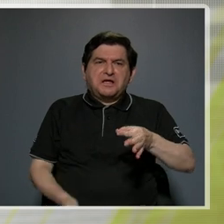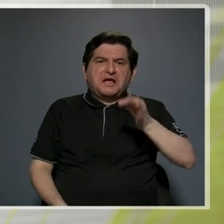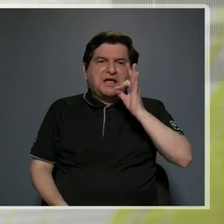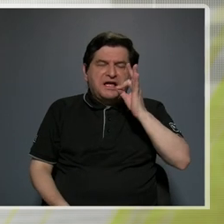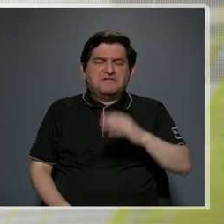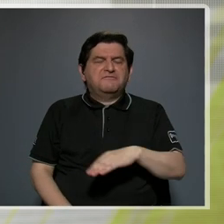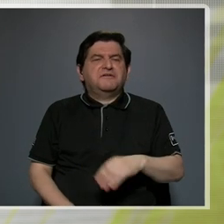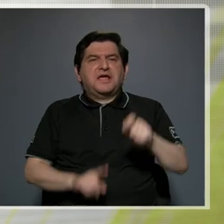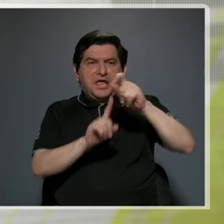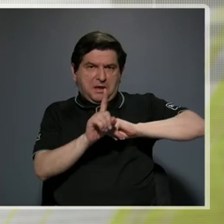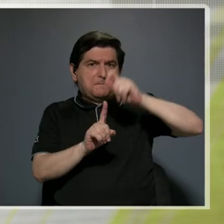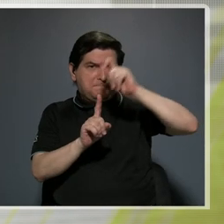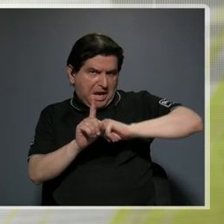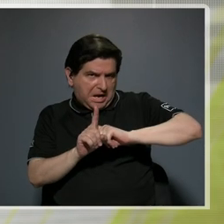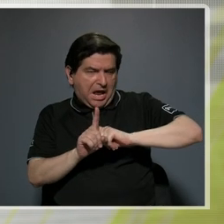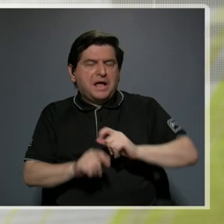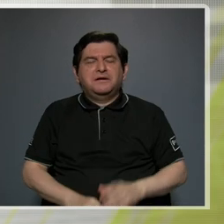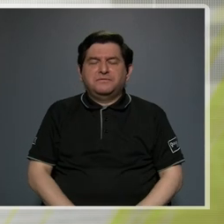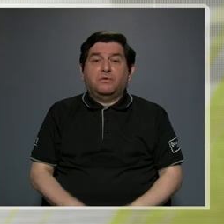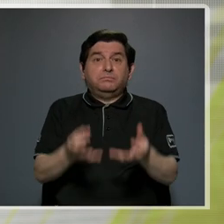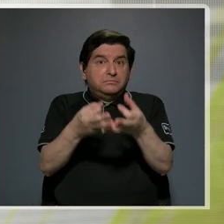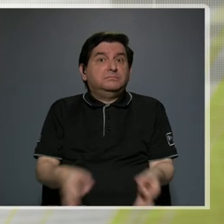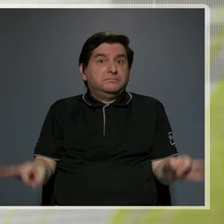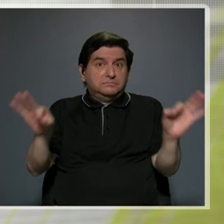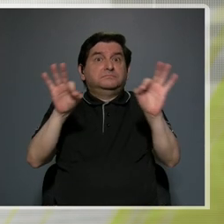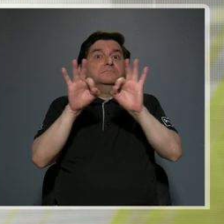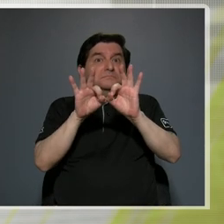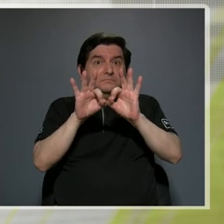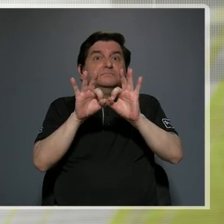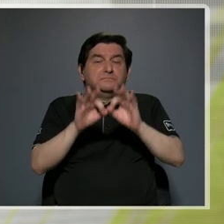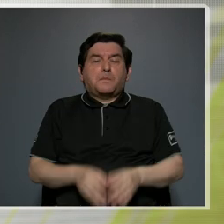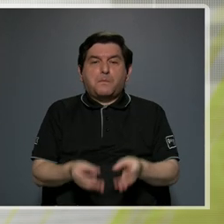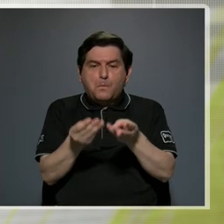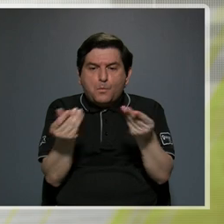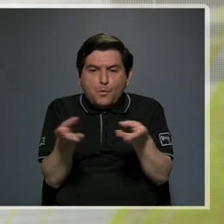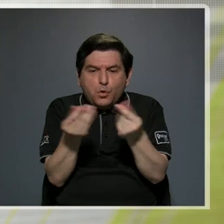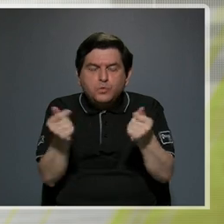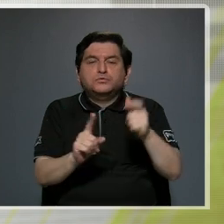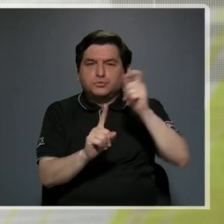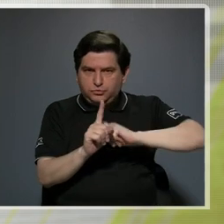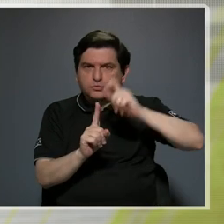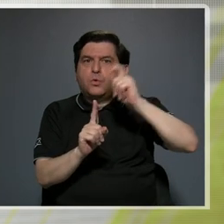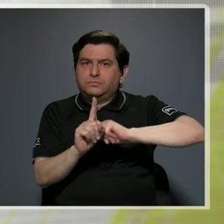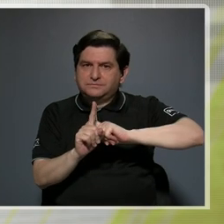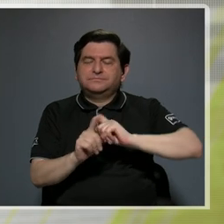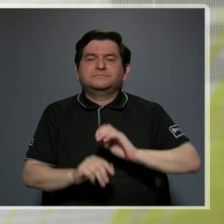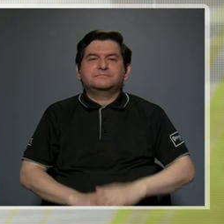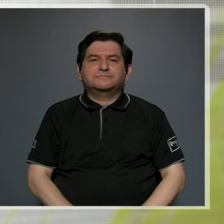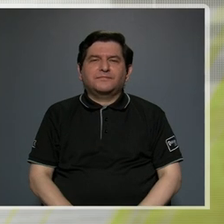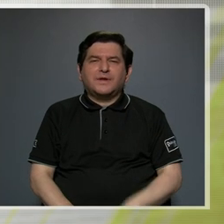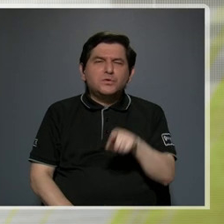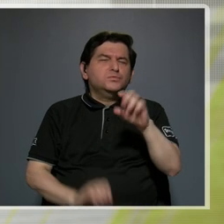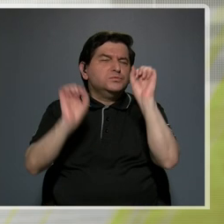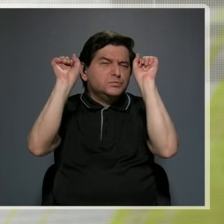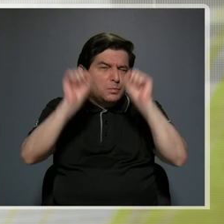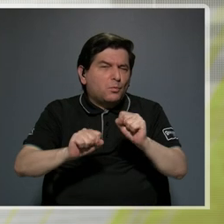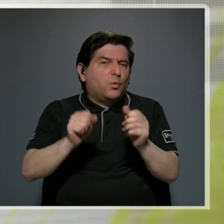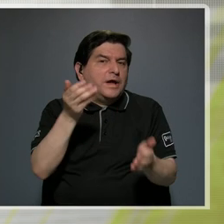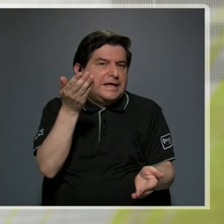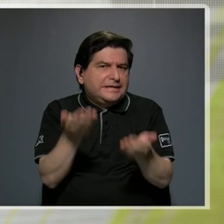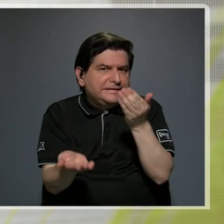banano, y entonces era importantísimo la producción de banano. Si usted nos puede